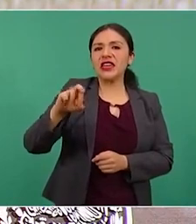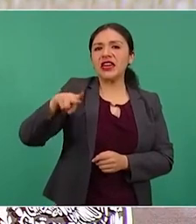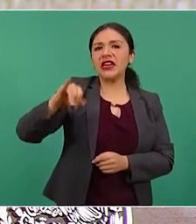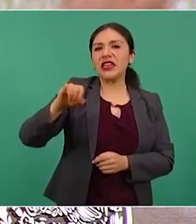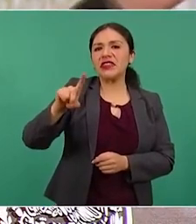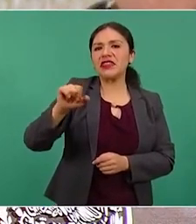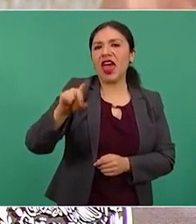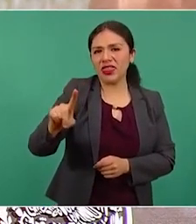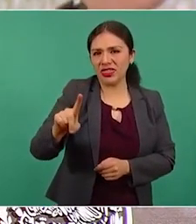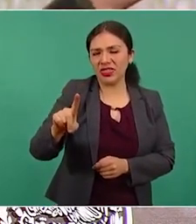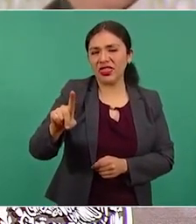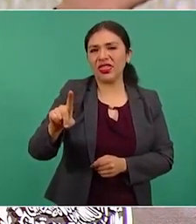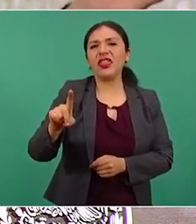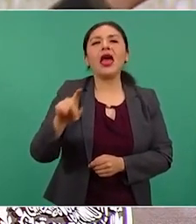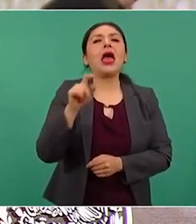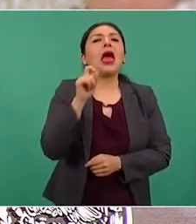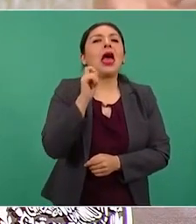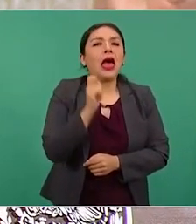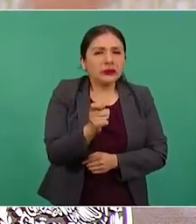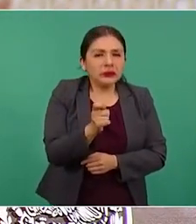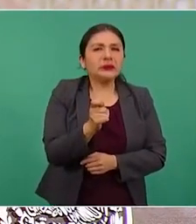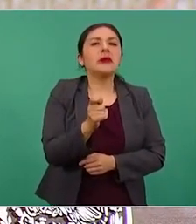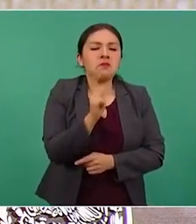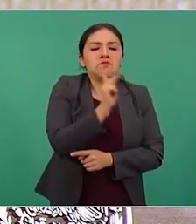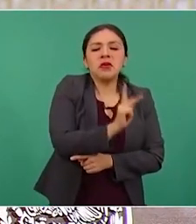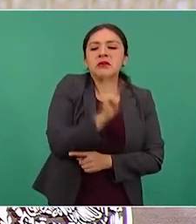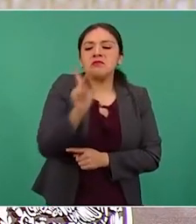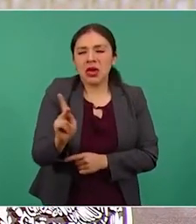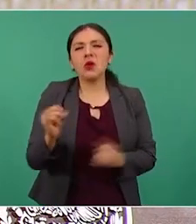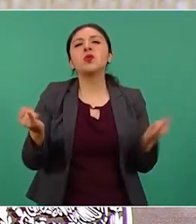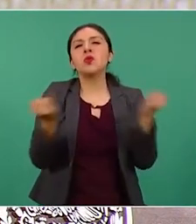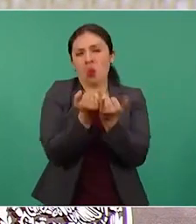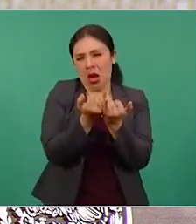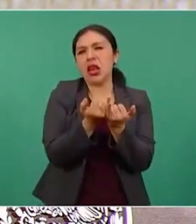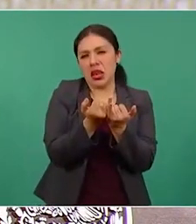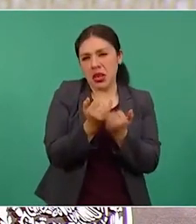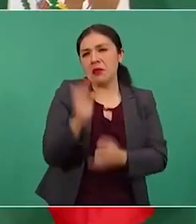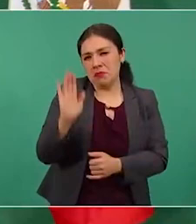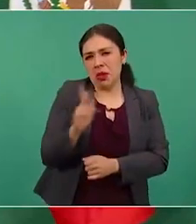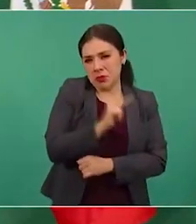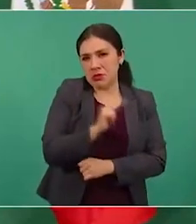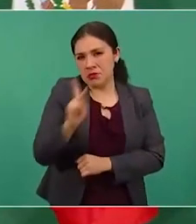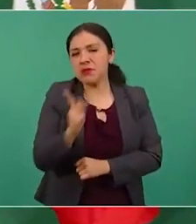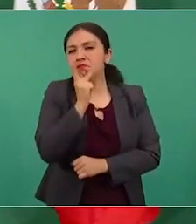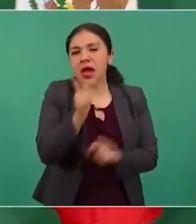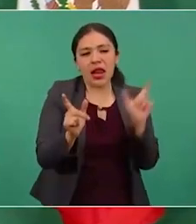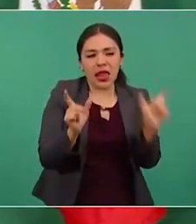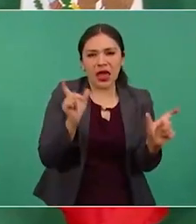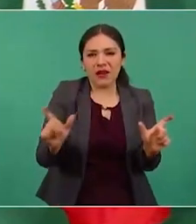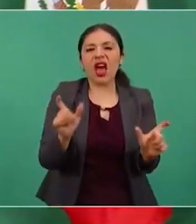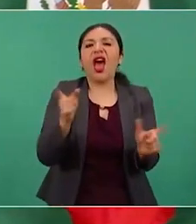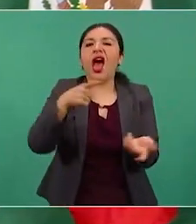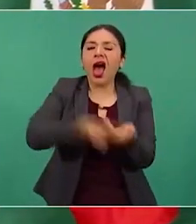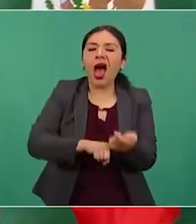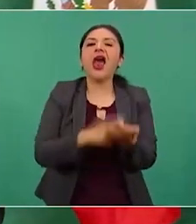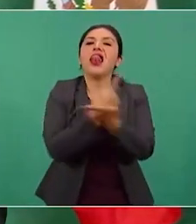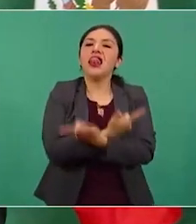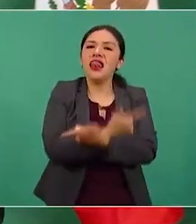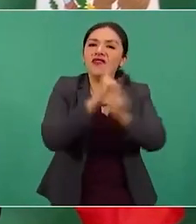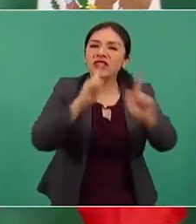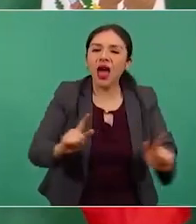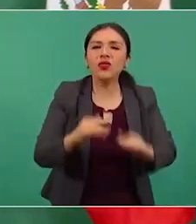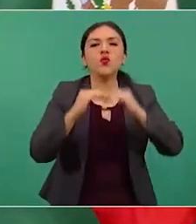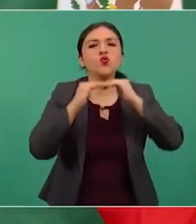que es en esencia lo mismo, libertad, igualdad,